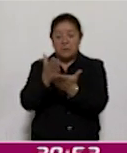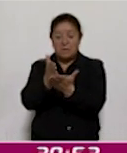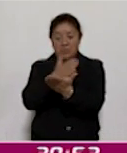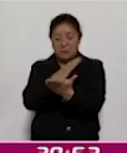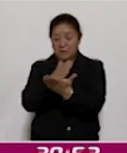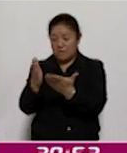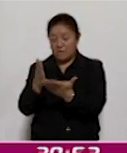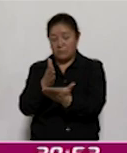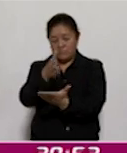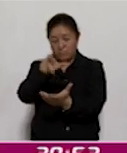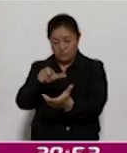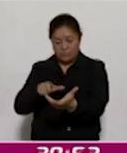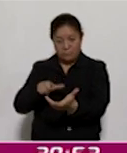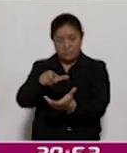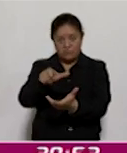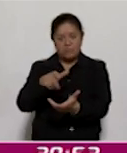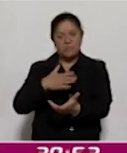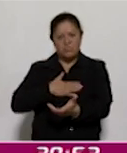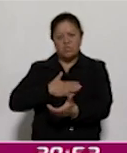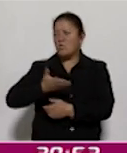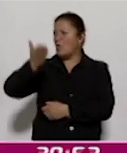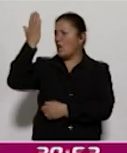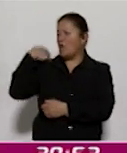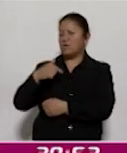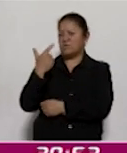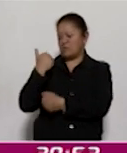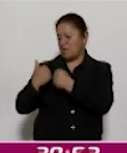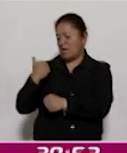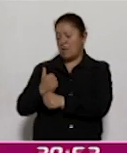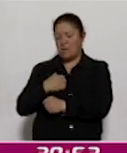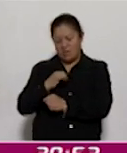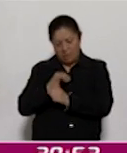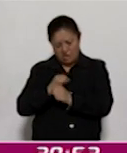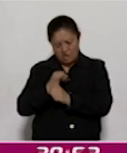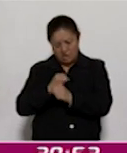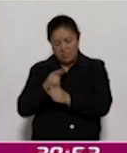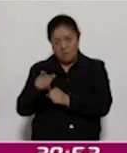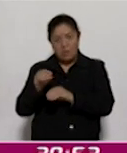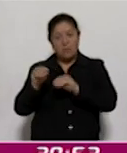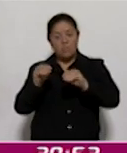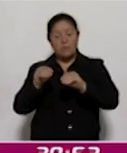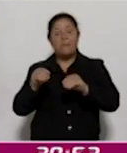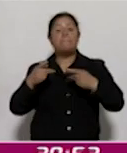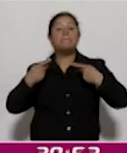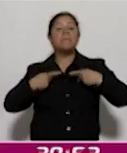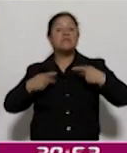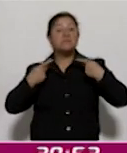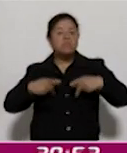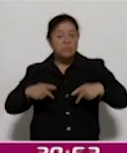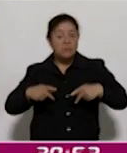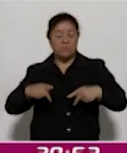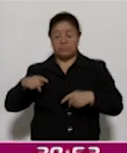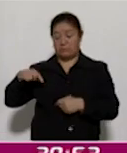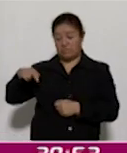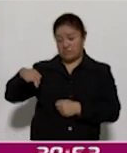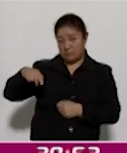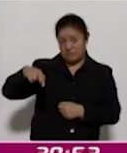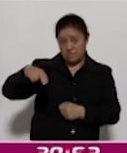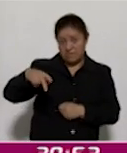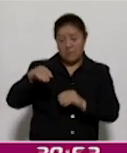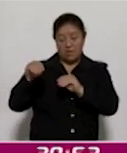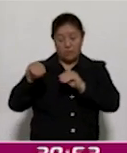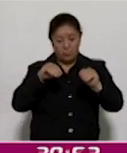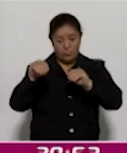de estudio, yo investigo desde hace siete años el tema de la movilidad peatonal. Entonces, algo importante, justo